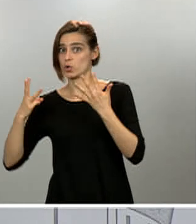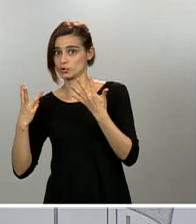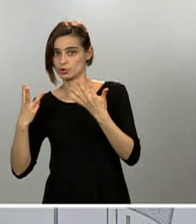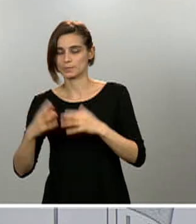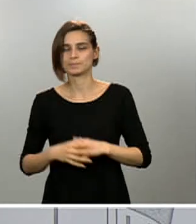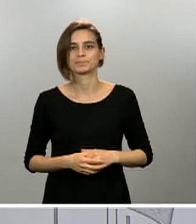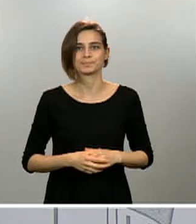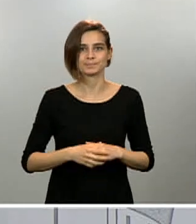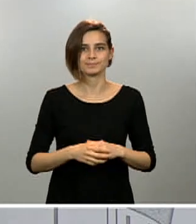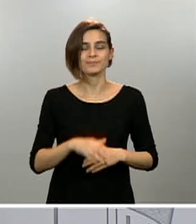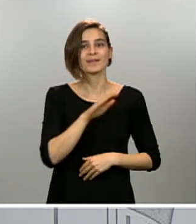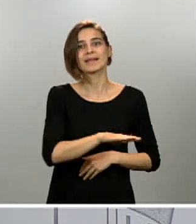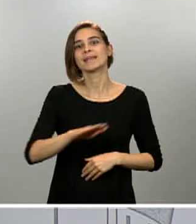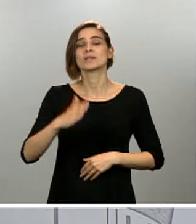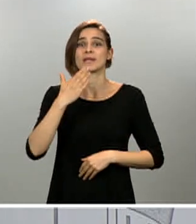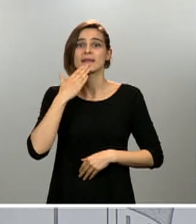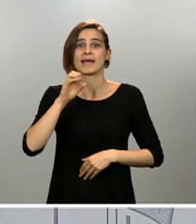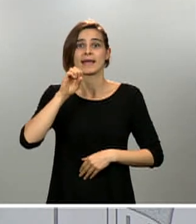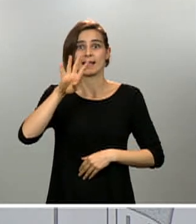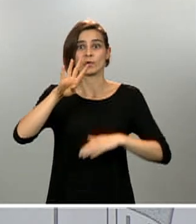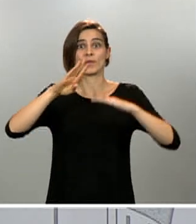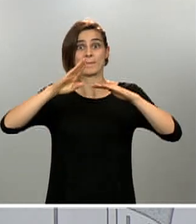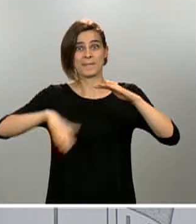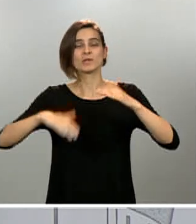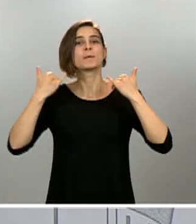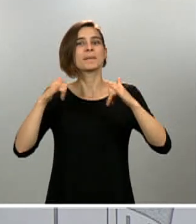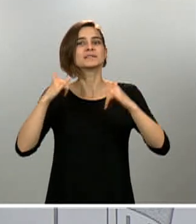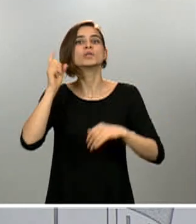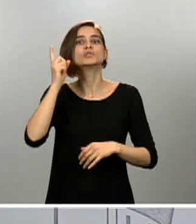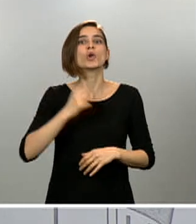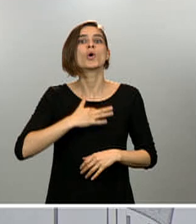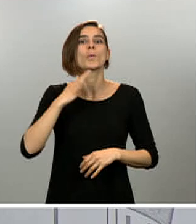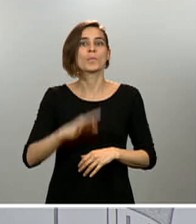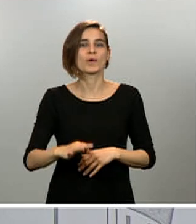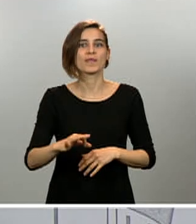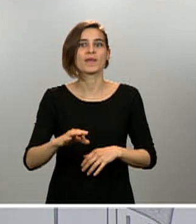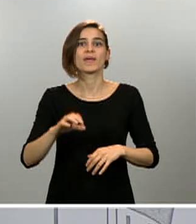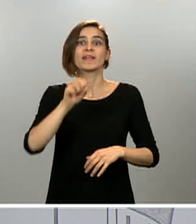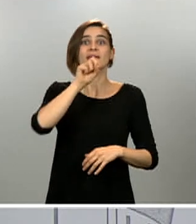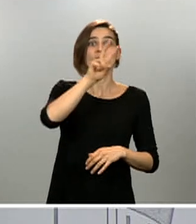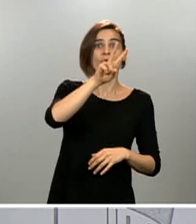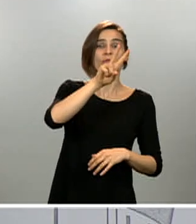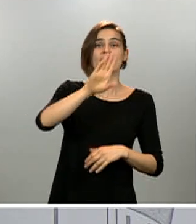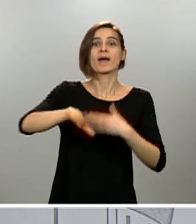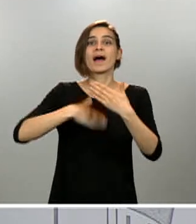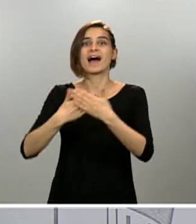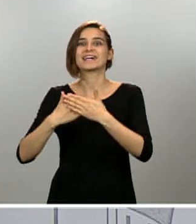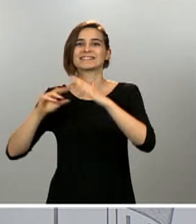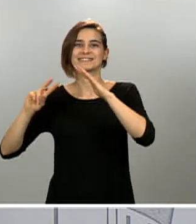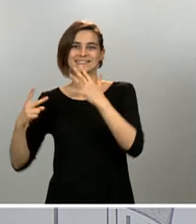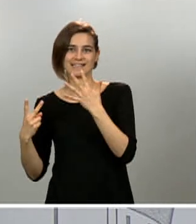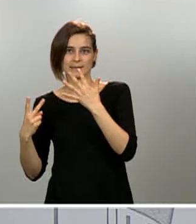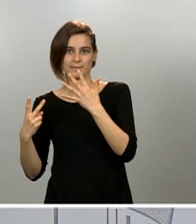niños menos de catorce años, se restringen a la franja horaria que va desde las doce a las siete de la tarde. Por tanto,